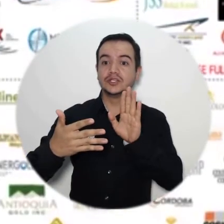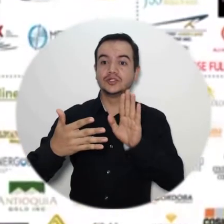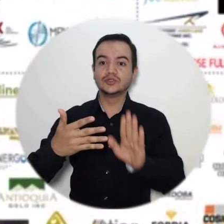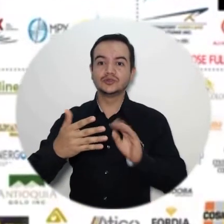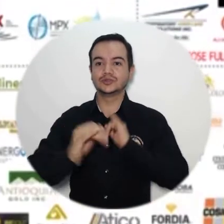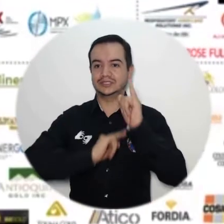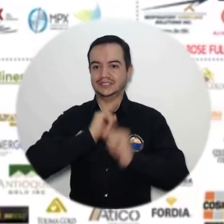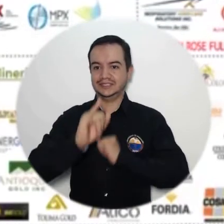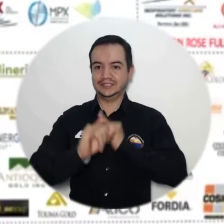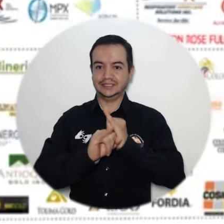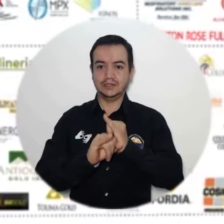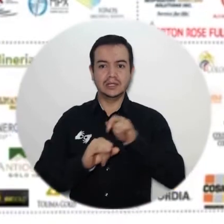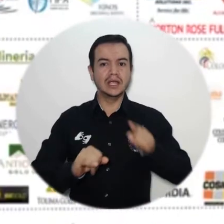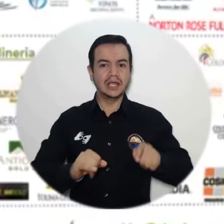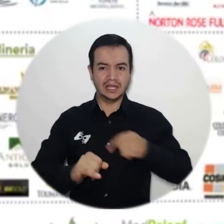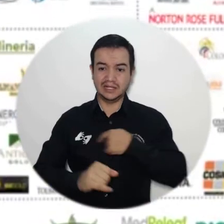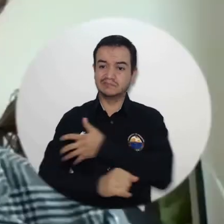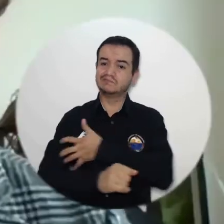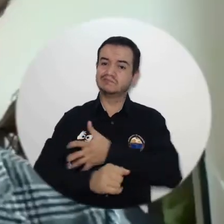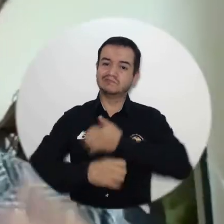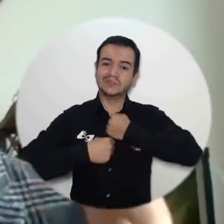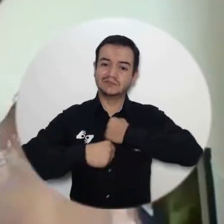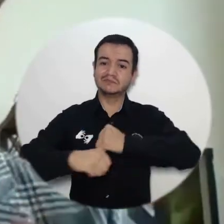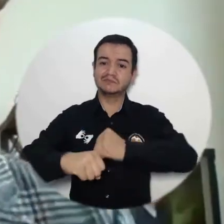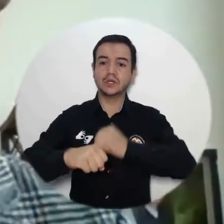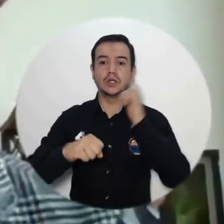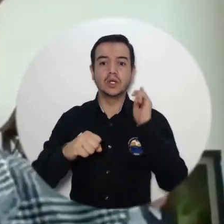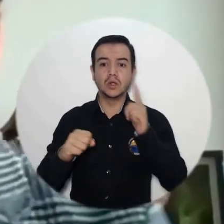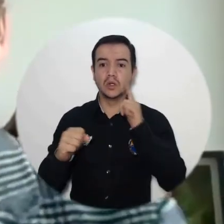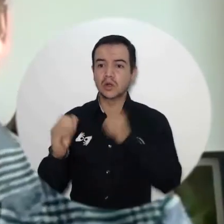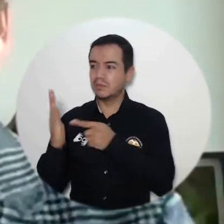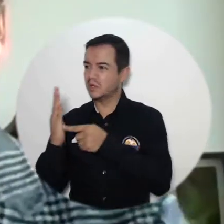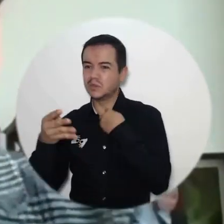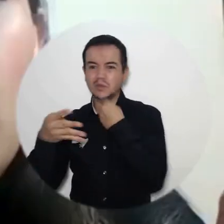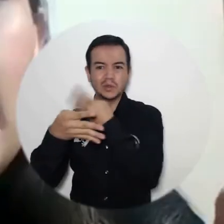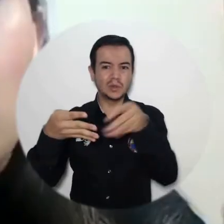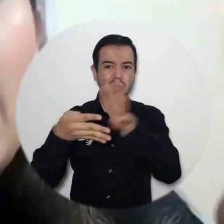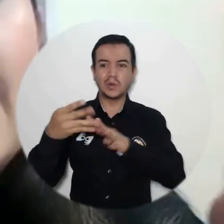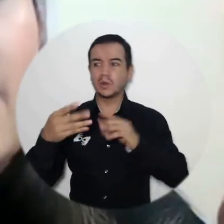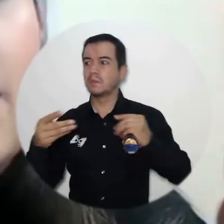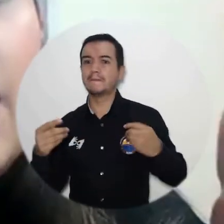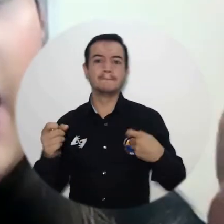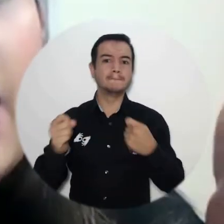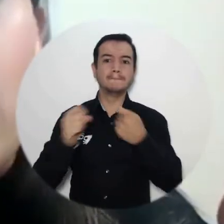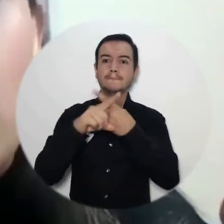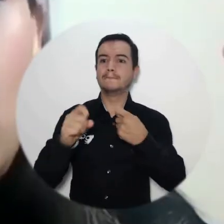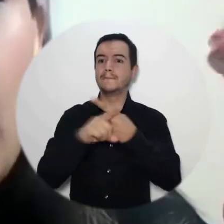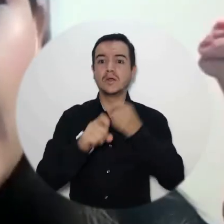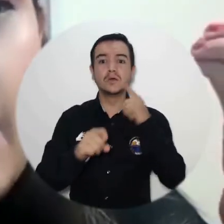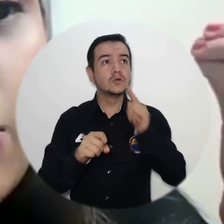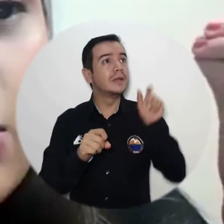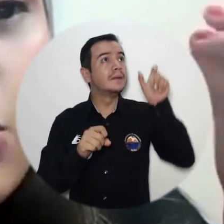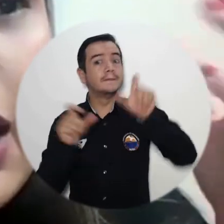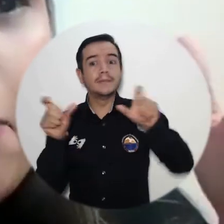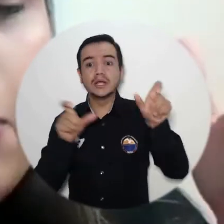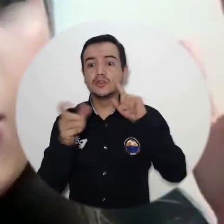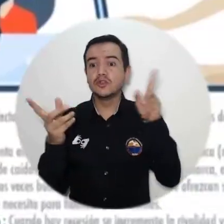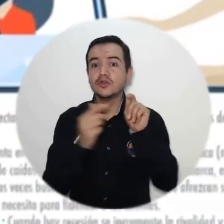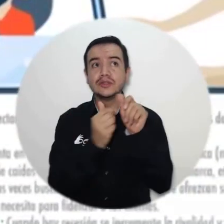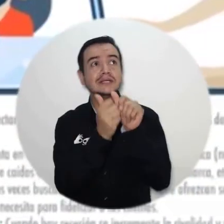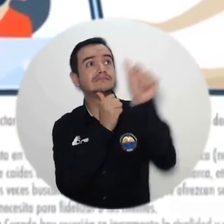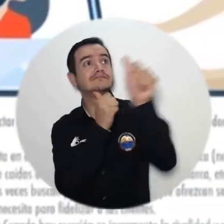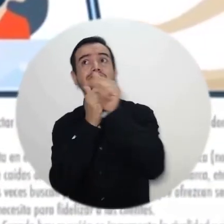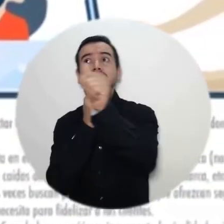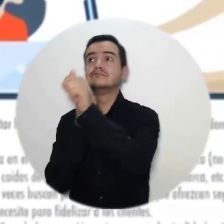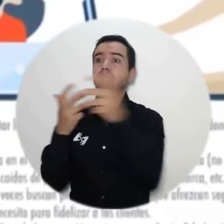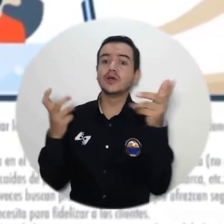un esfuerzo adicional, dadas las agendas que teníamos que sincronizar, porque muchos de nuestros panelistas se encontraban por fuera del país.